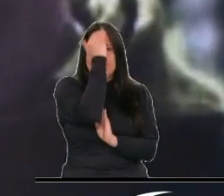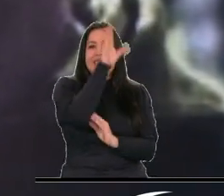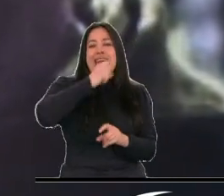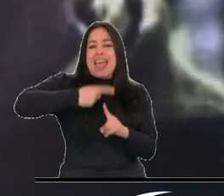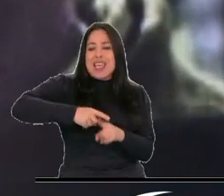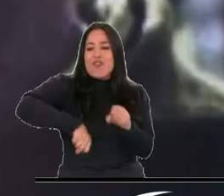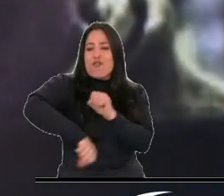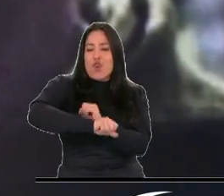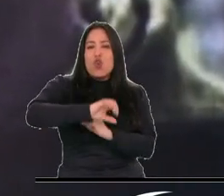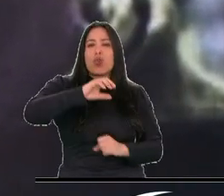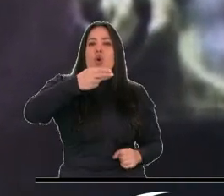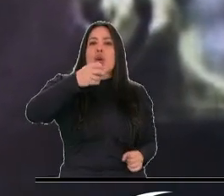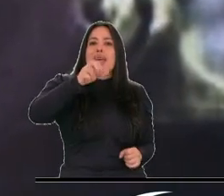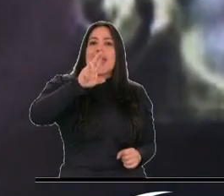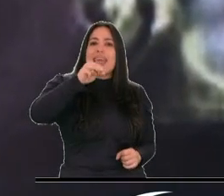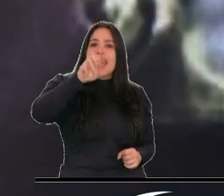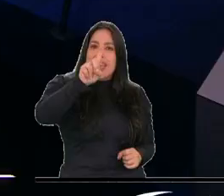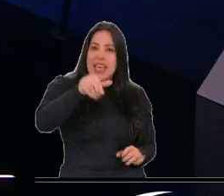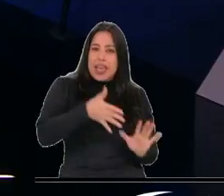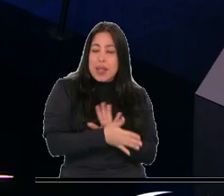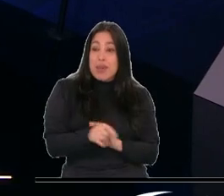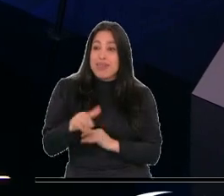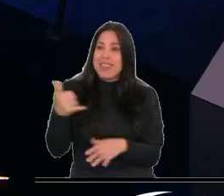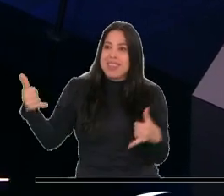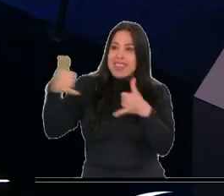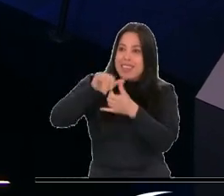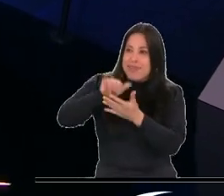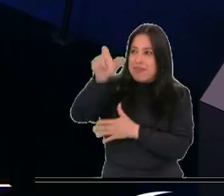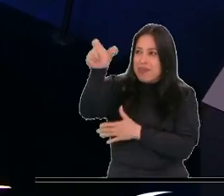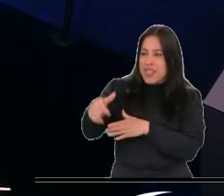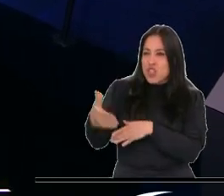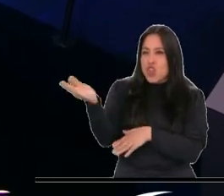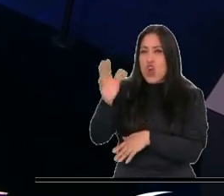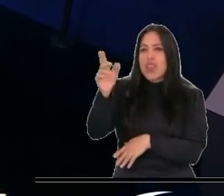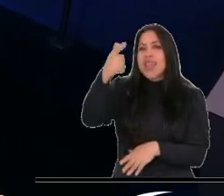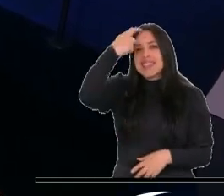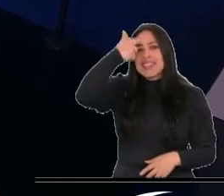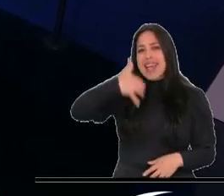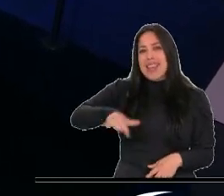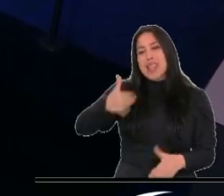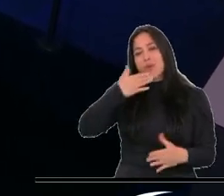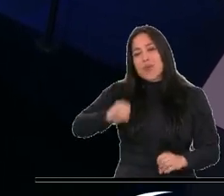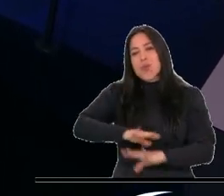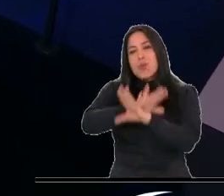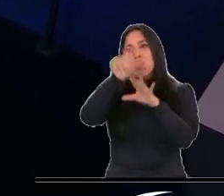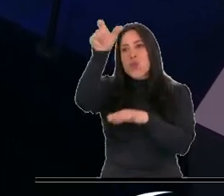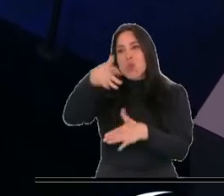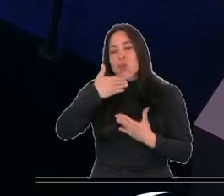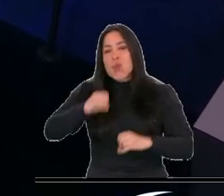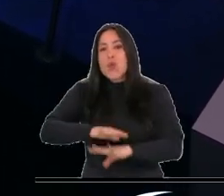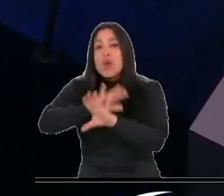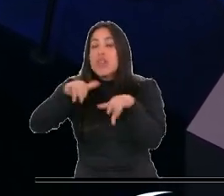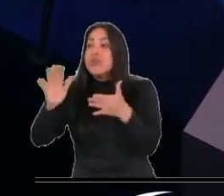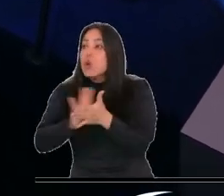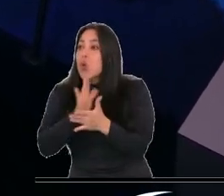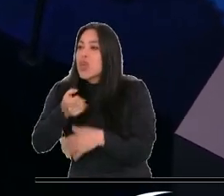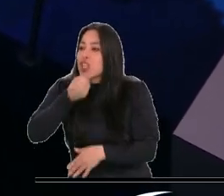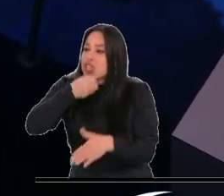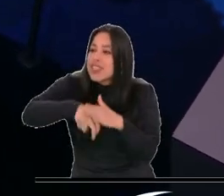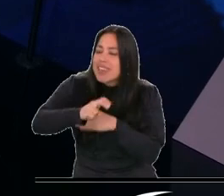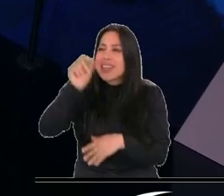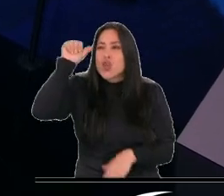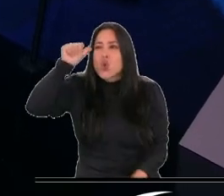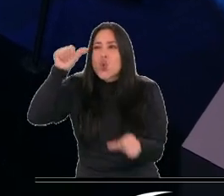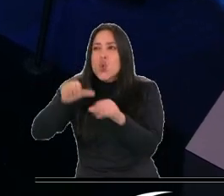exfutbolista Hermen Egildo Segrera. Hacemos contacto precisamente con él desde Santa Marta. Muy buenos días, Hermen Egildo. bueno, acá en Noticias Caracol